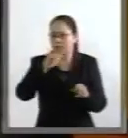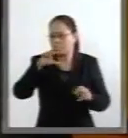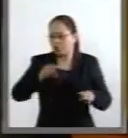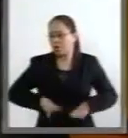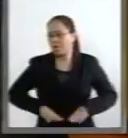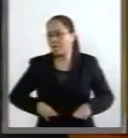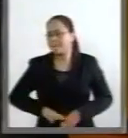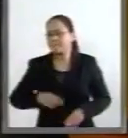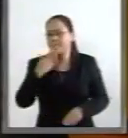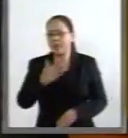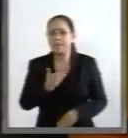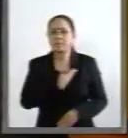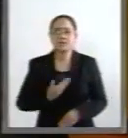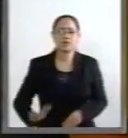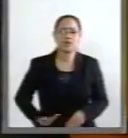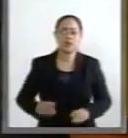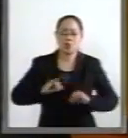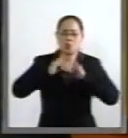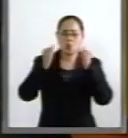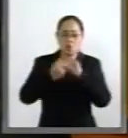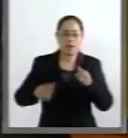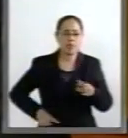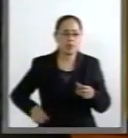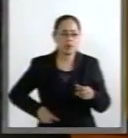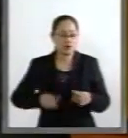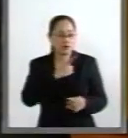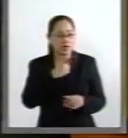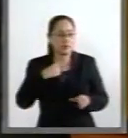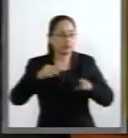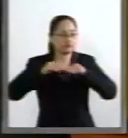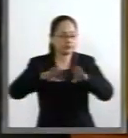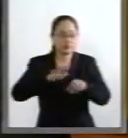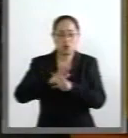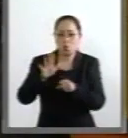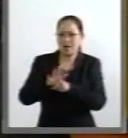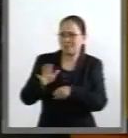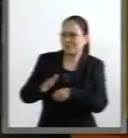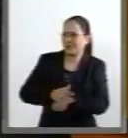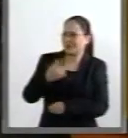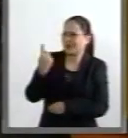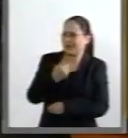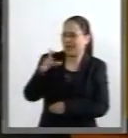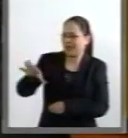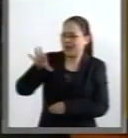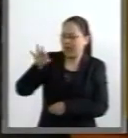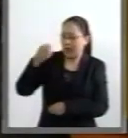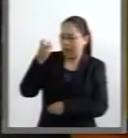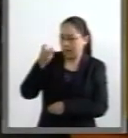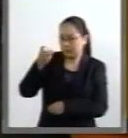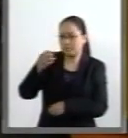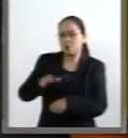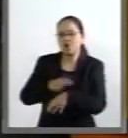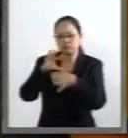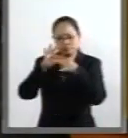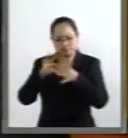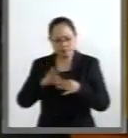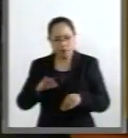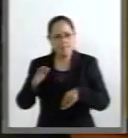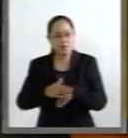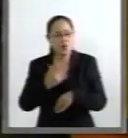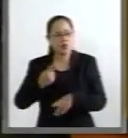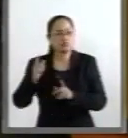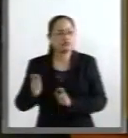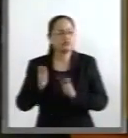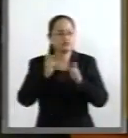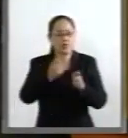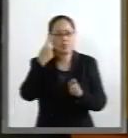el presidente de la Junta de Gobierno exponga públicamente la racionalidad de la elección de la propuesta de nombramiento